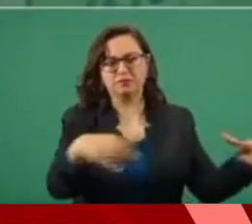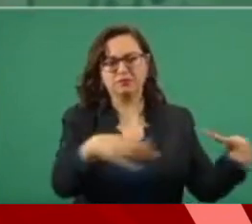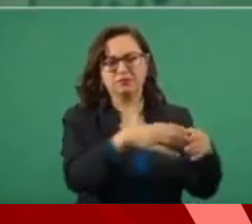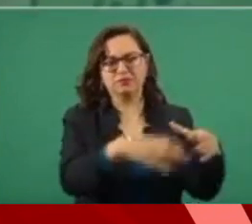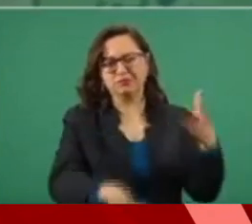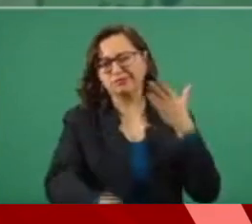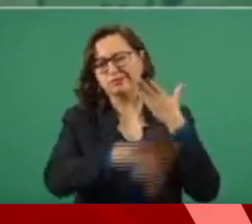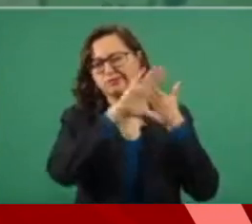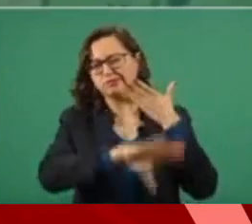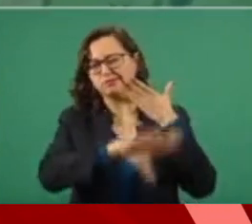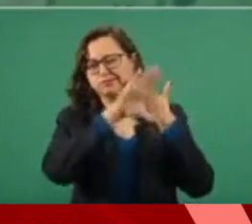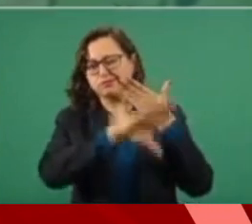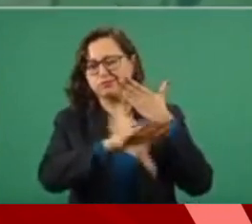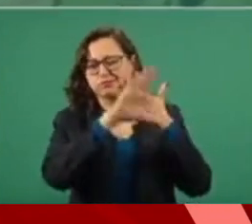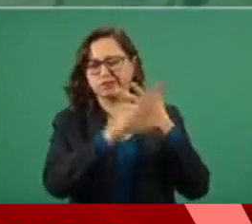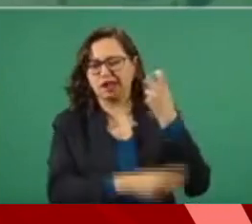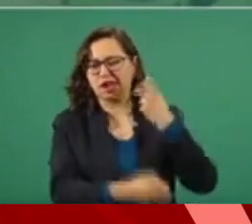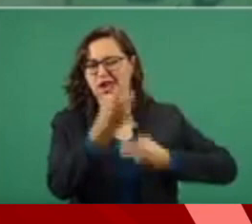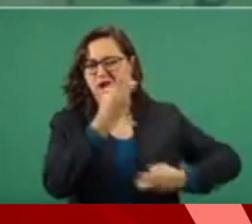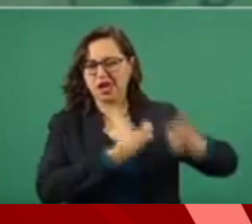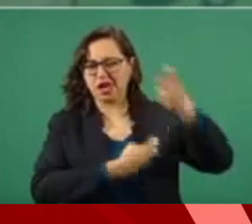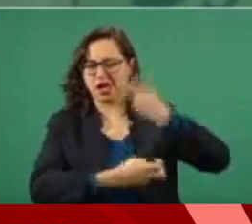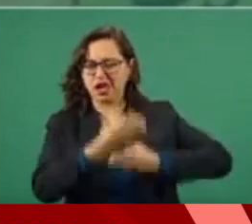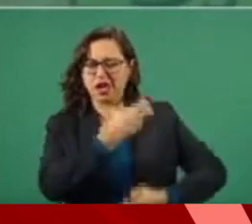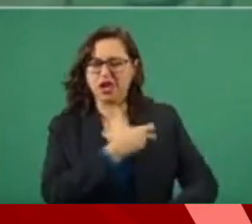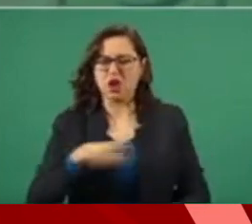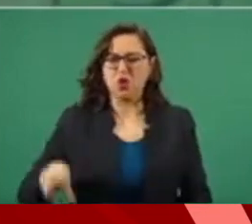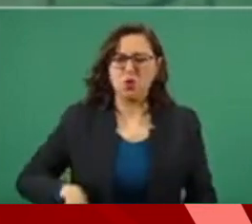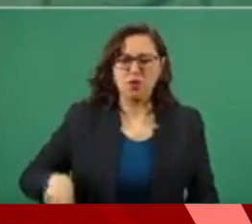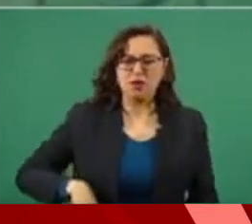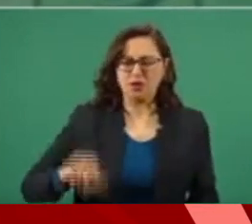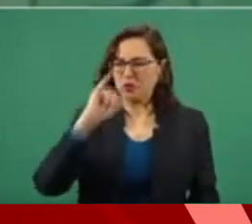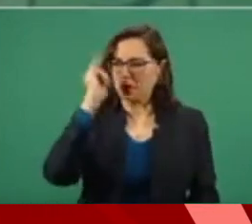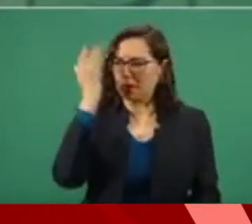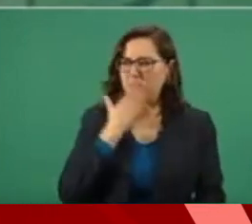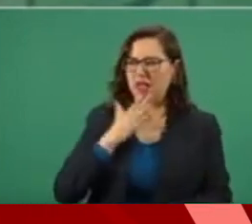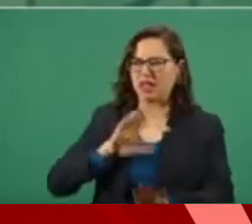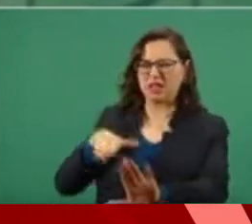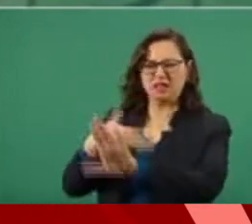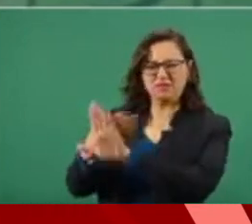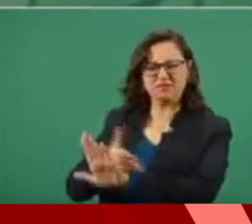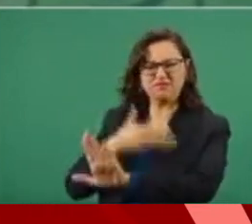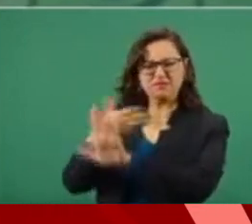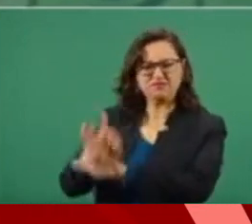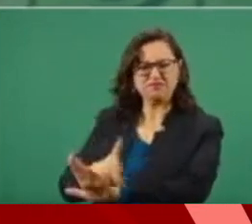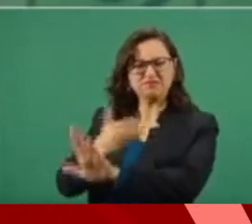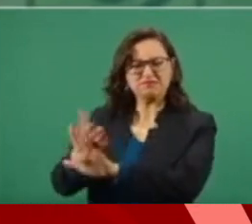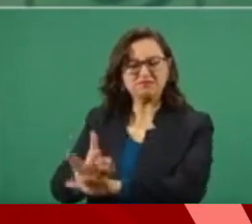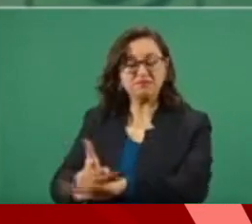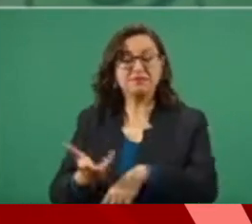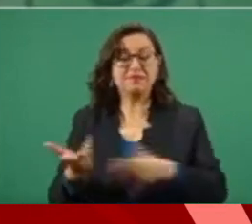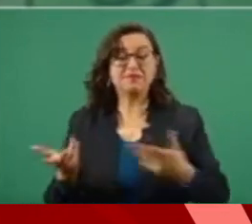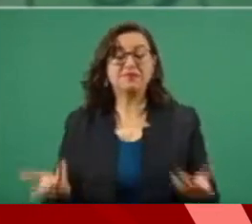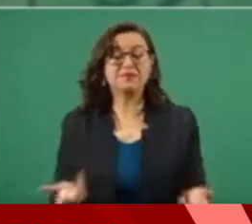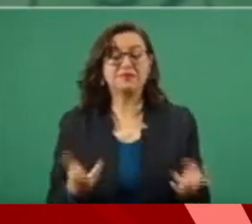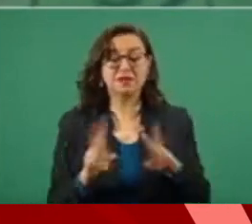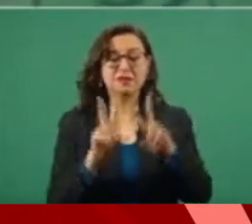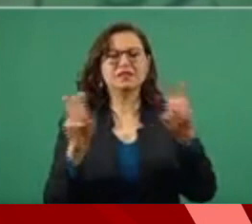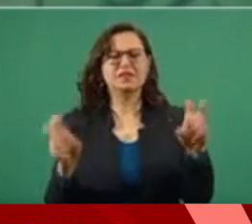la imagen del gobierno, sobre todo en el caso de